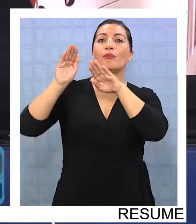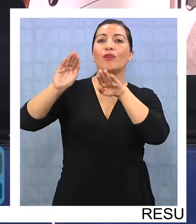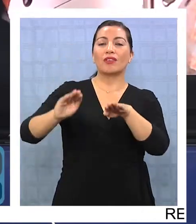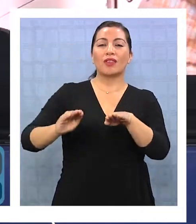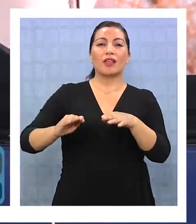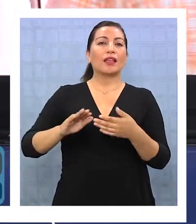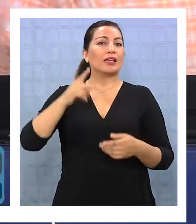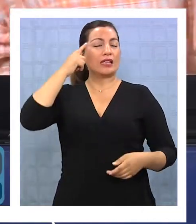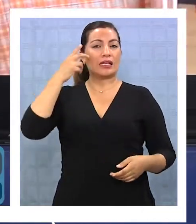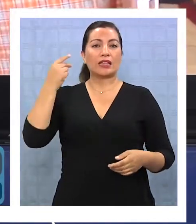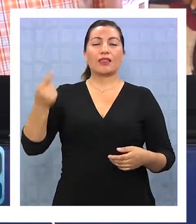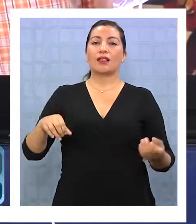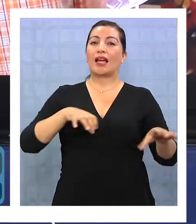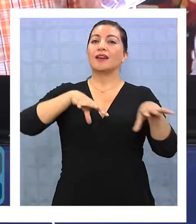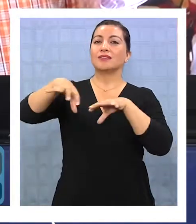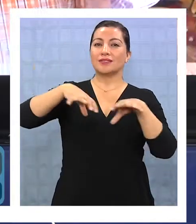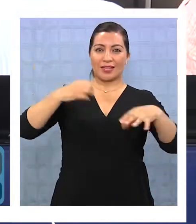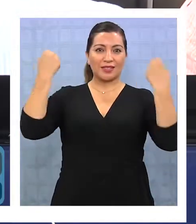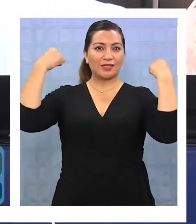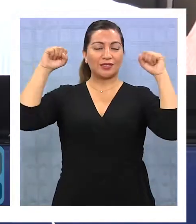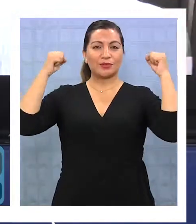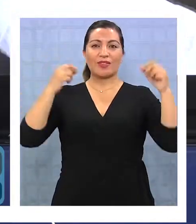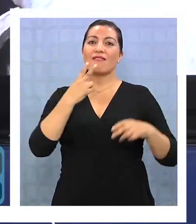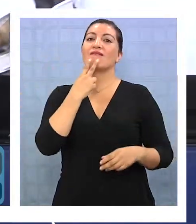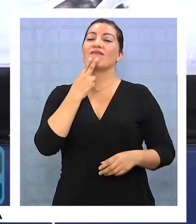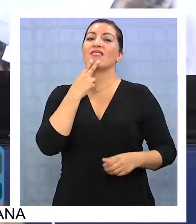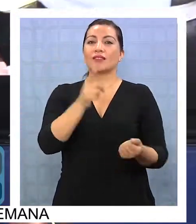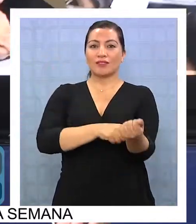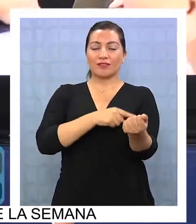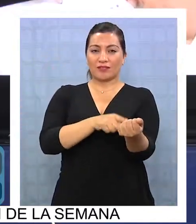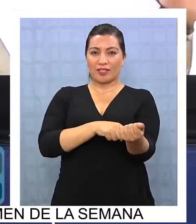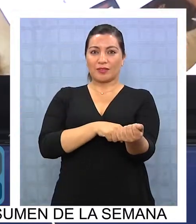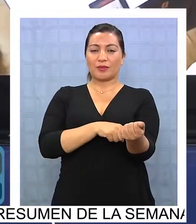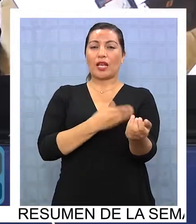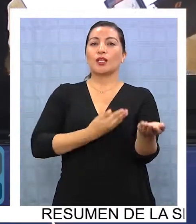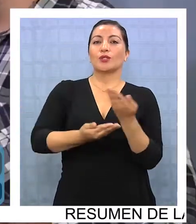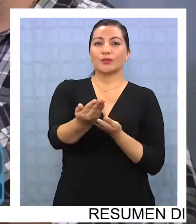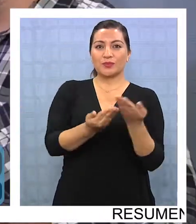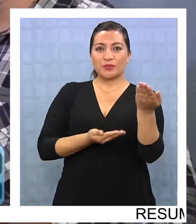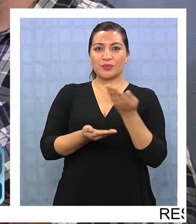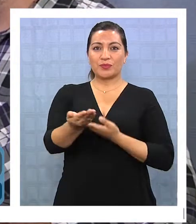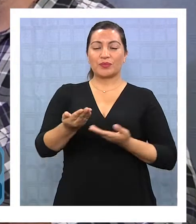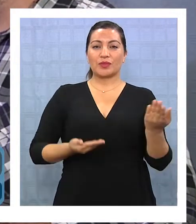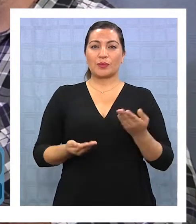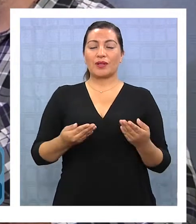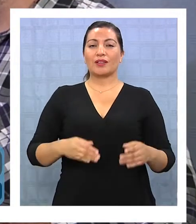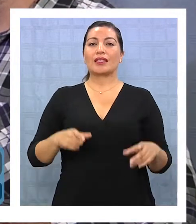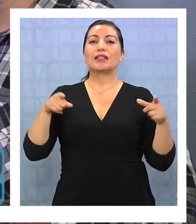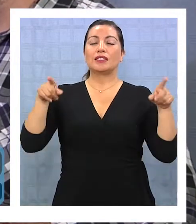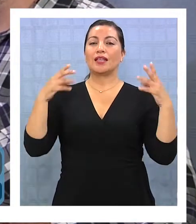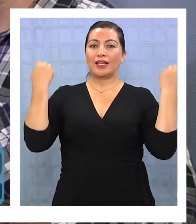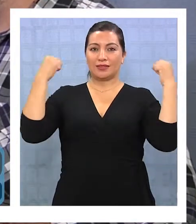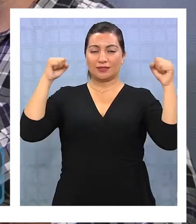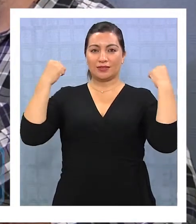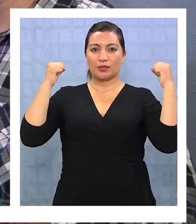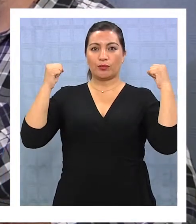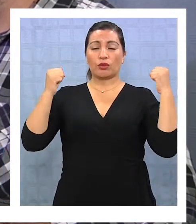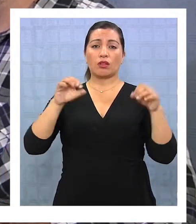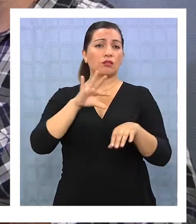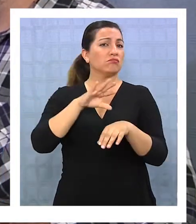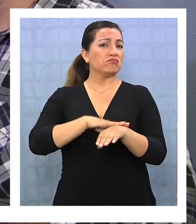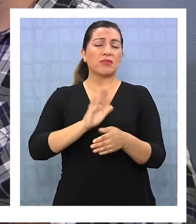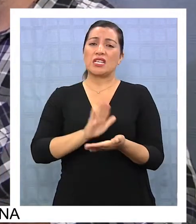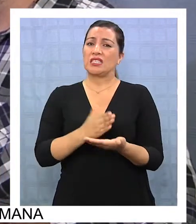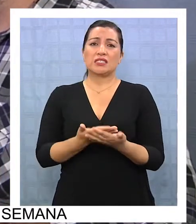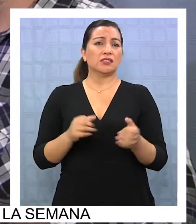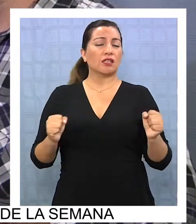todas estas instancias que fomenten la actividad deportiva, que fomenten la vida familiar y compartir esta disciplina que es tan saludable para todos,